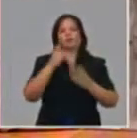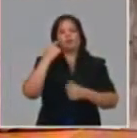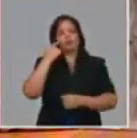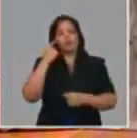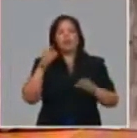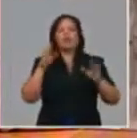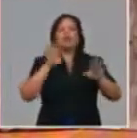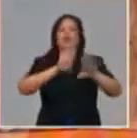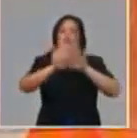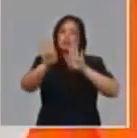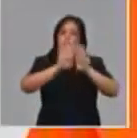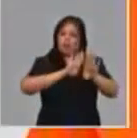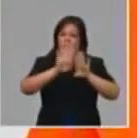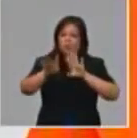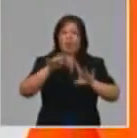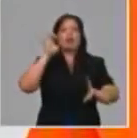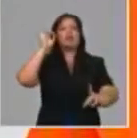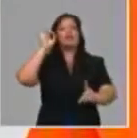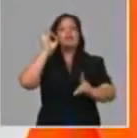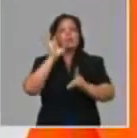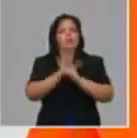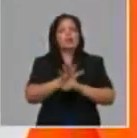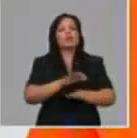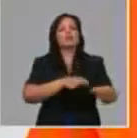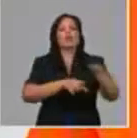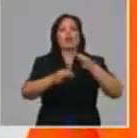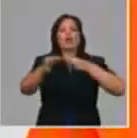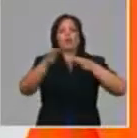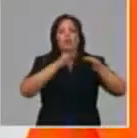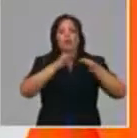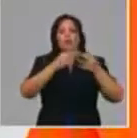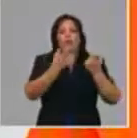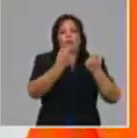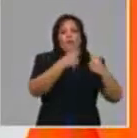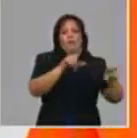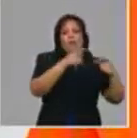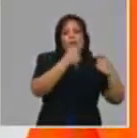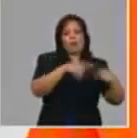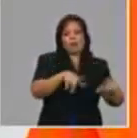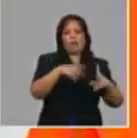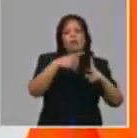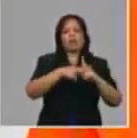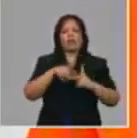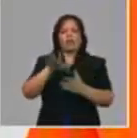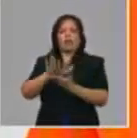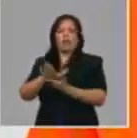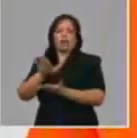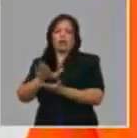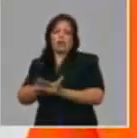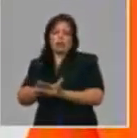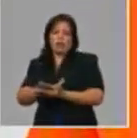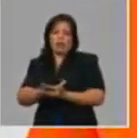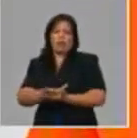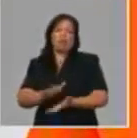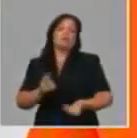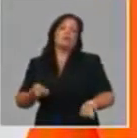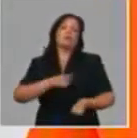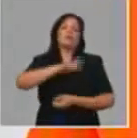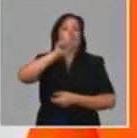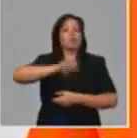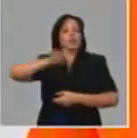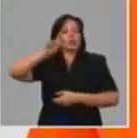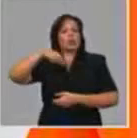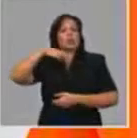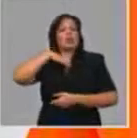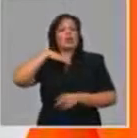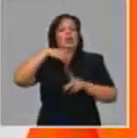reabrir su servicio por garantía y por venta eso ayuda o sea por supuesto personas que tenían equipos con